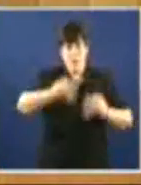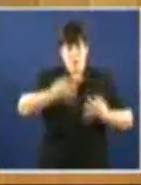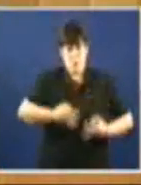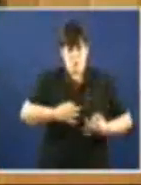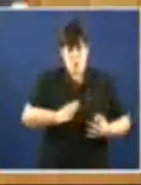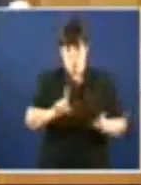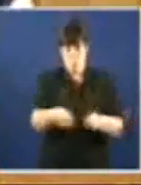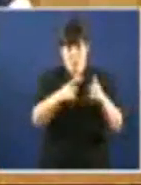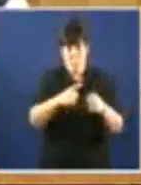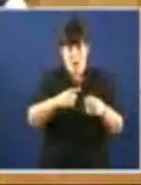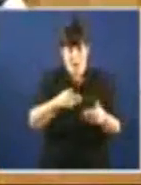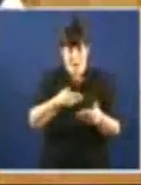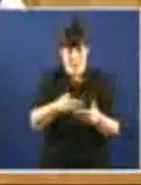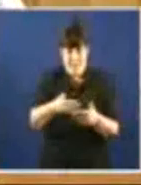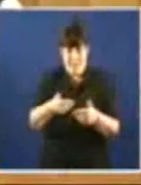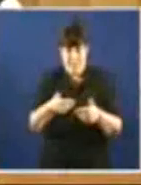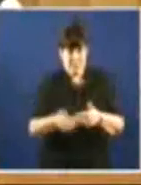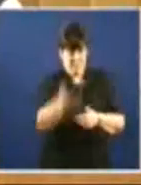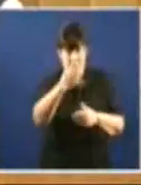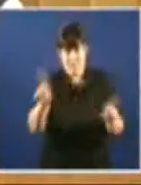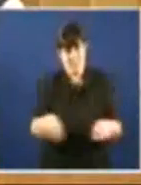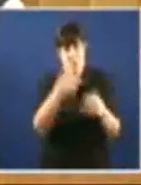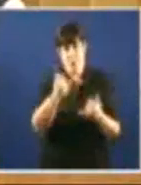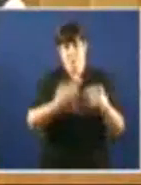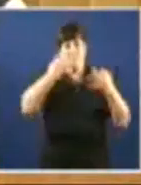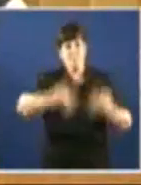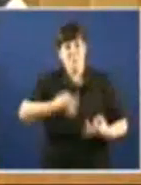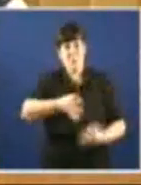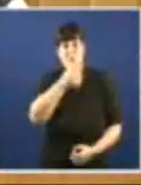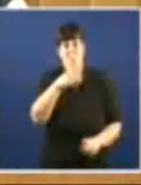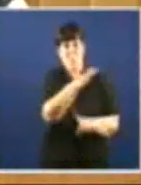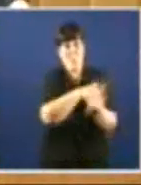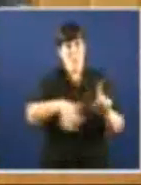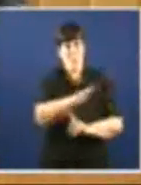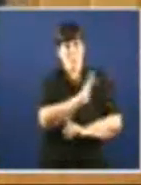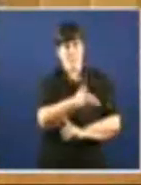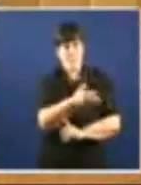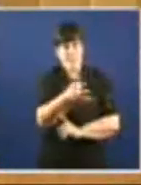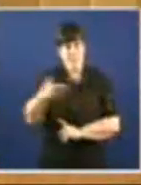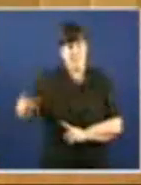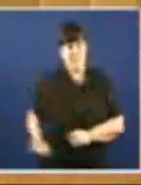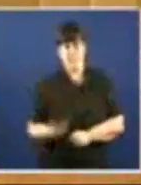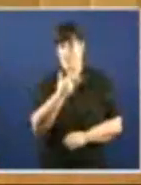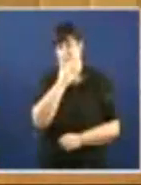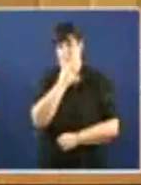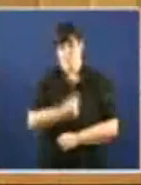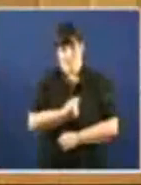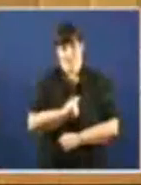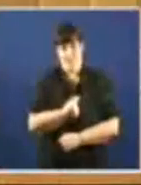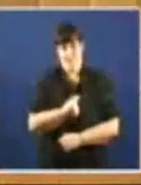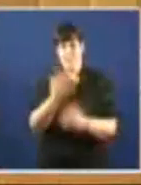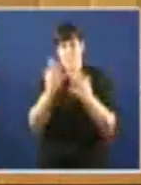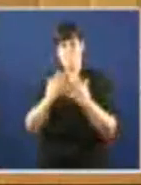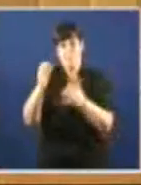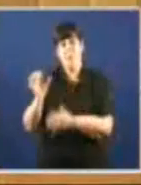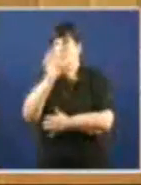prazo Polos seus efectos no medio ambiente Pola posibilidad de ocorrência de accidentes Que segundo a resolución do Parlamento Europeo É